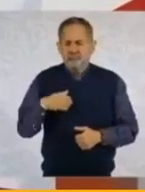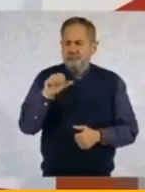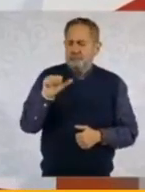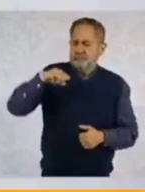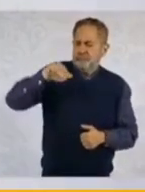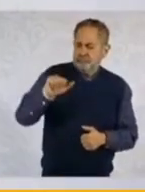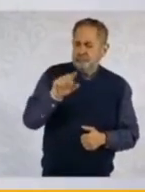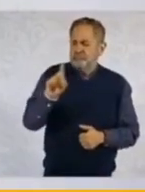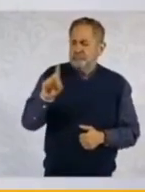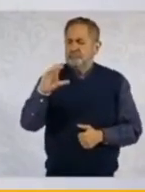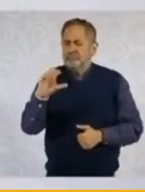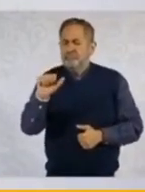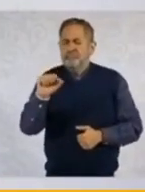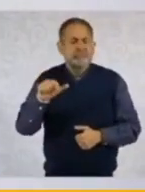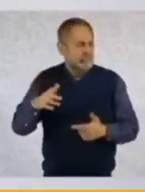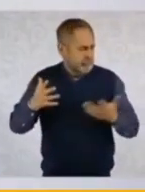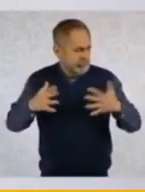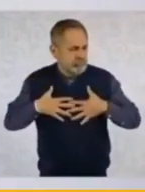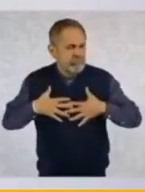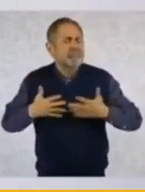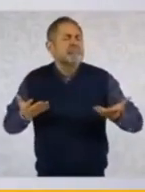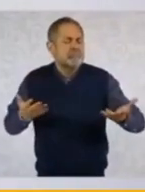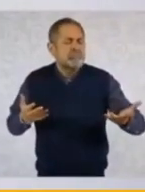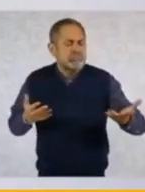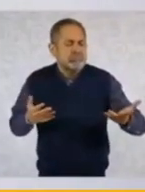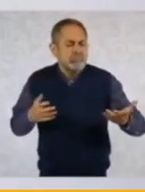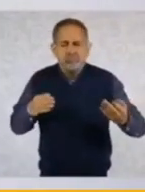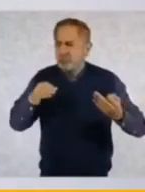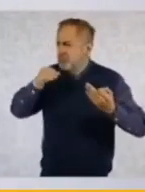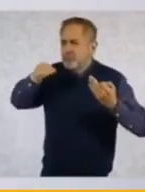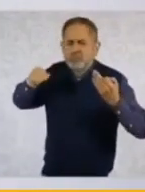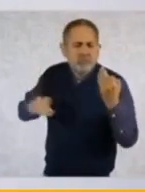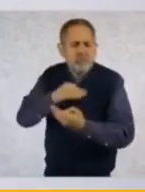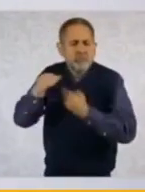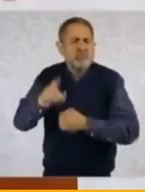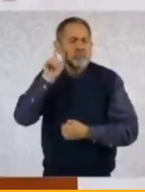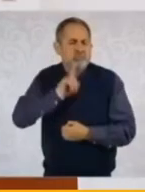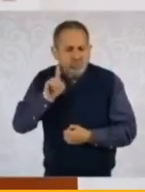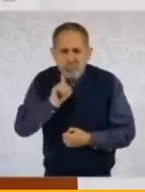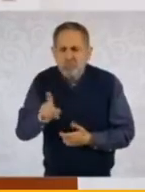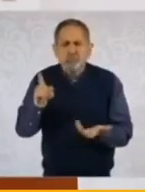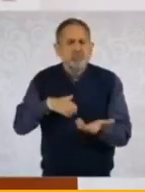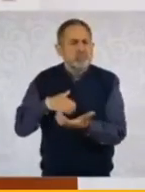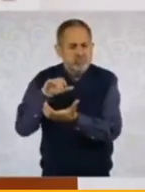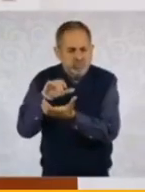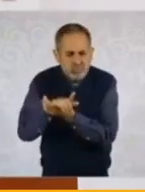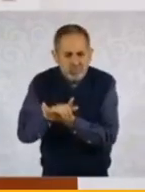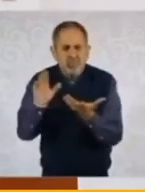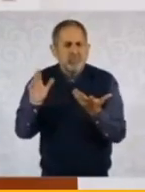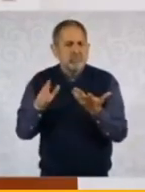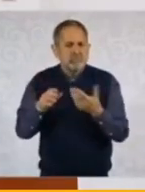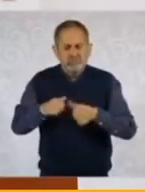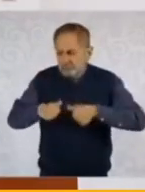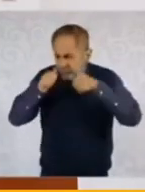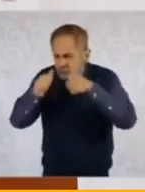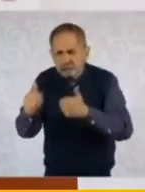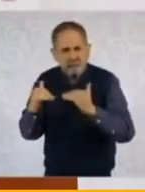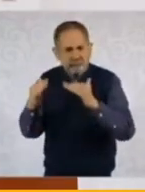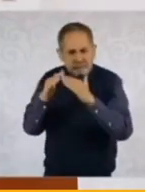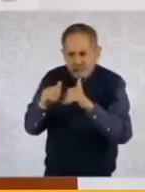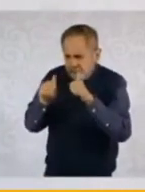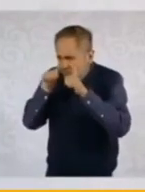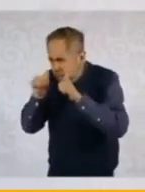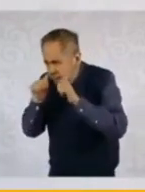las amas de casa, es decir, las mujeres, esposas que se dedican al hogar,